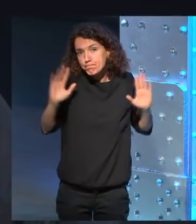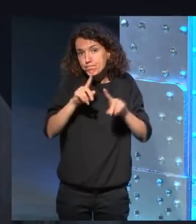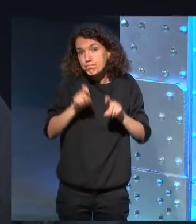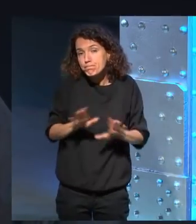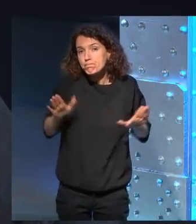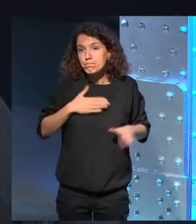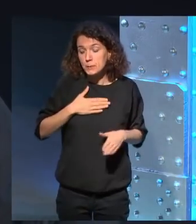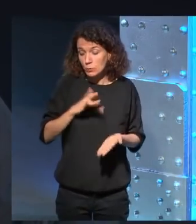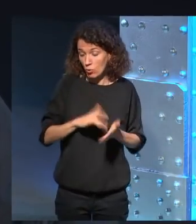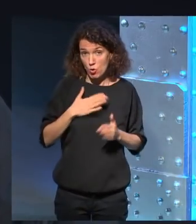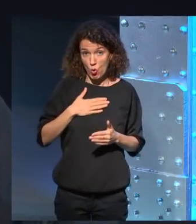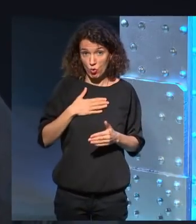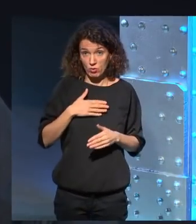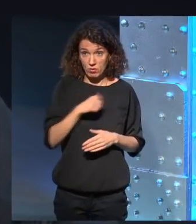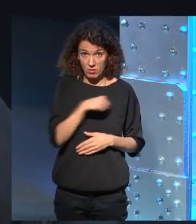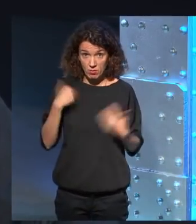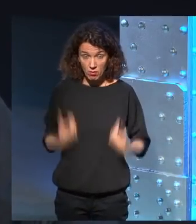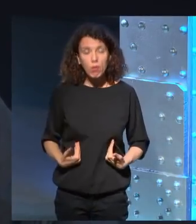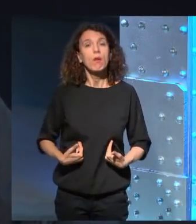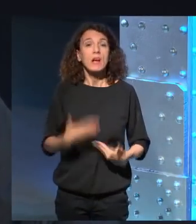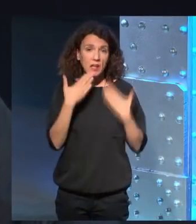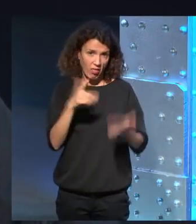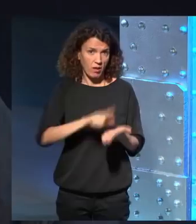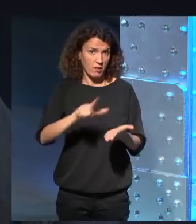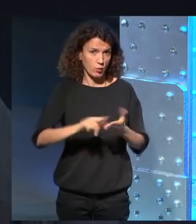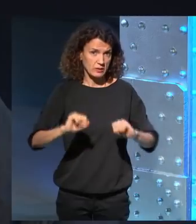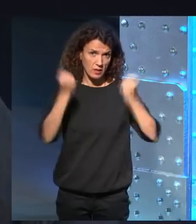en mi caso fue la la literatura